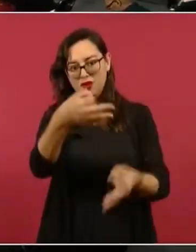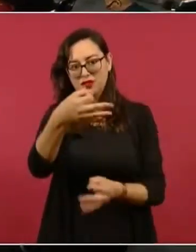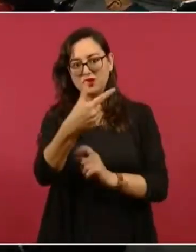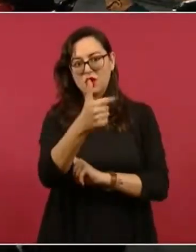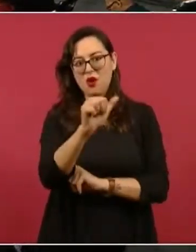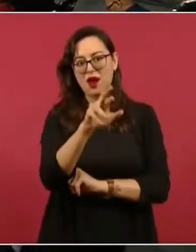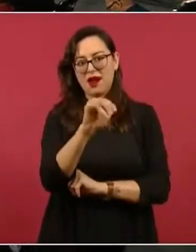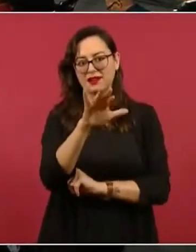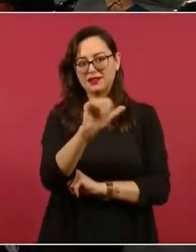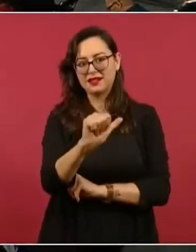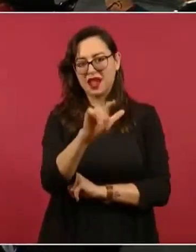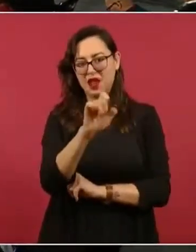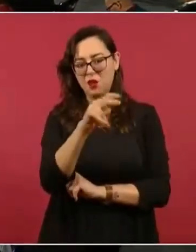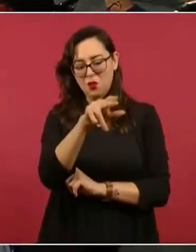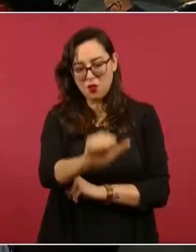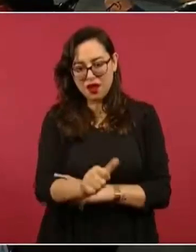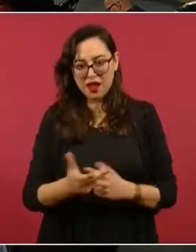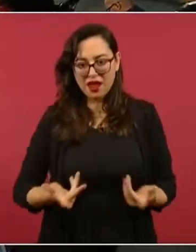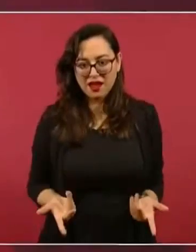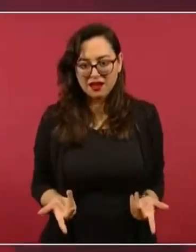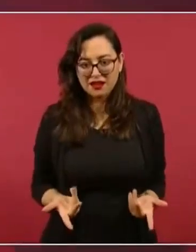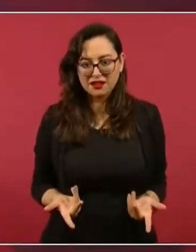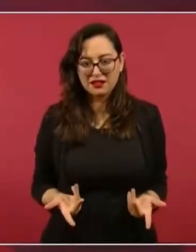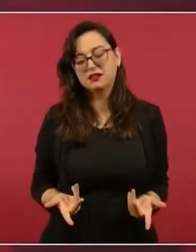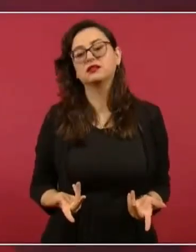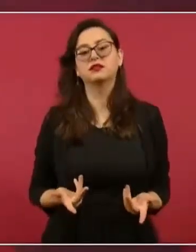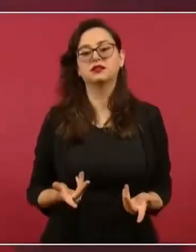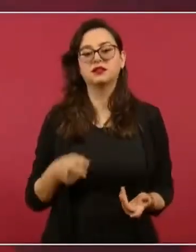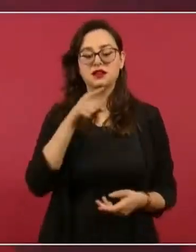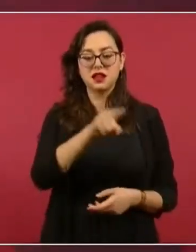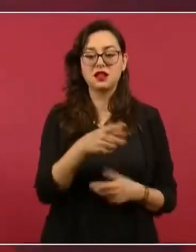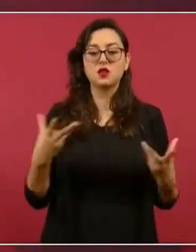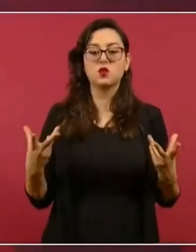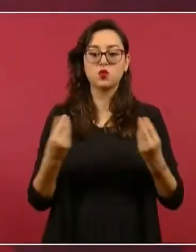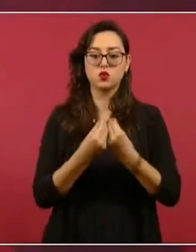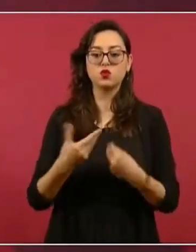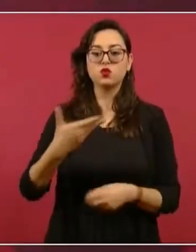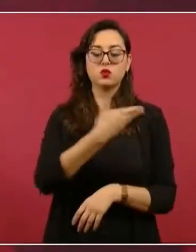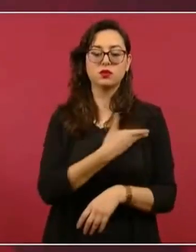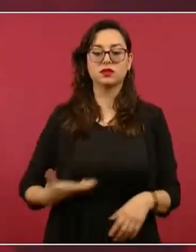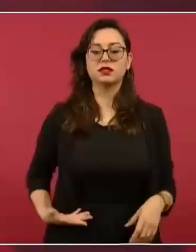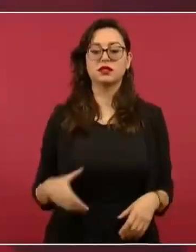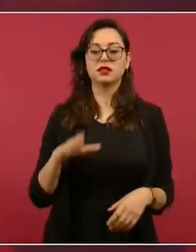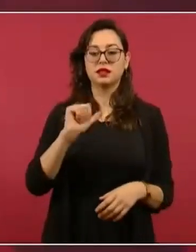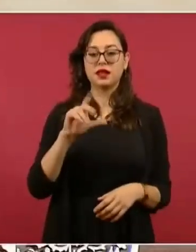García Luna, que era el brazo derecho de Calderón